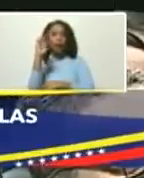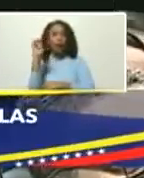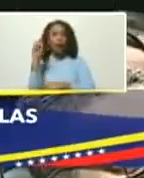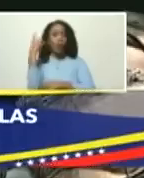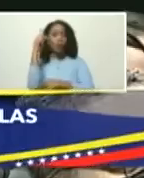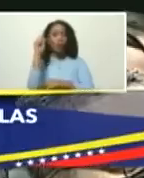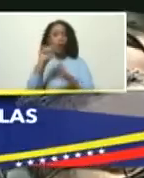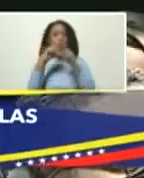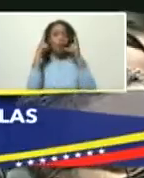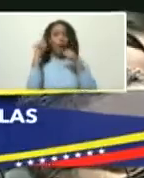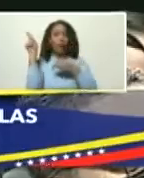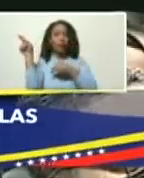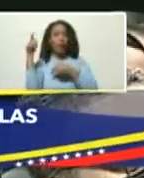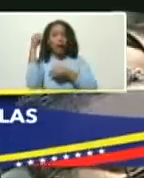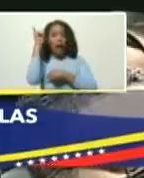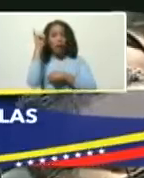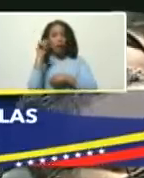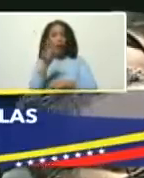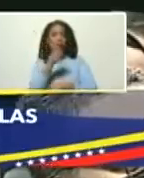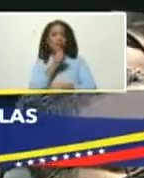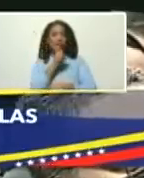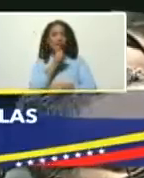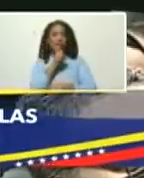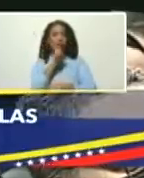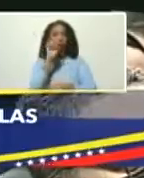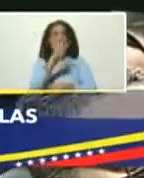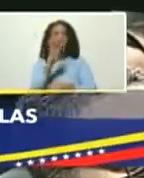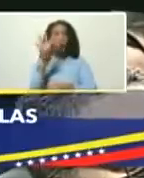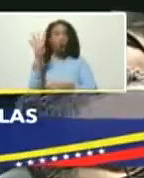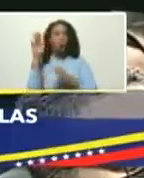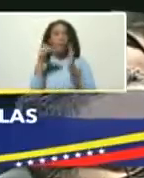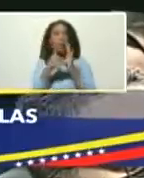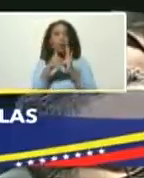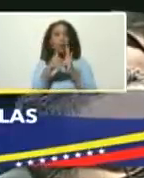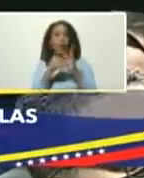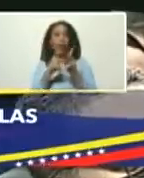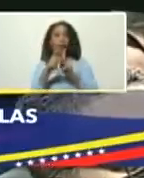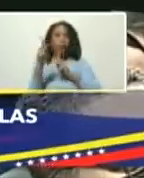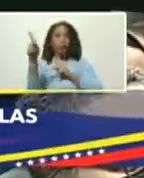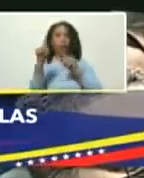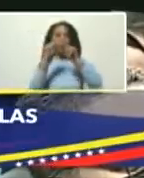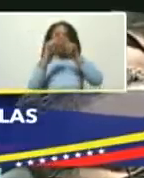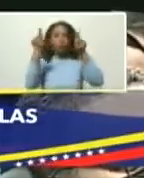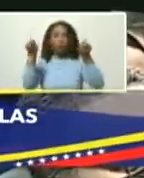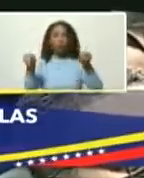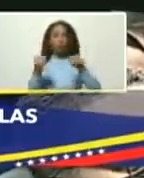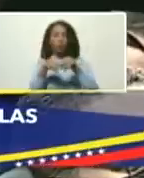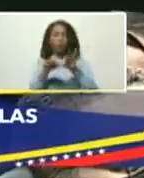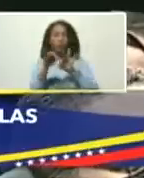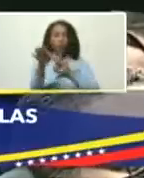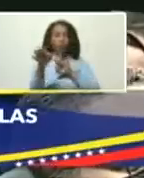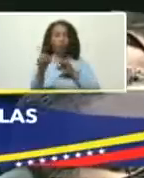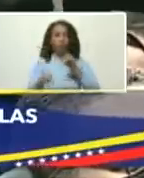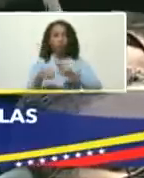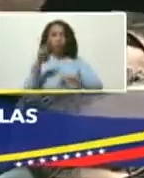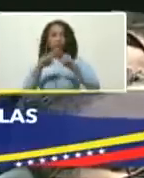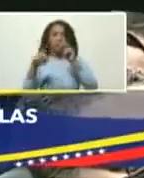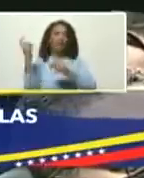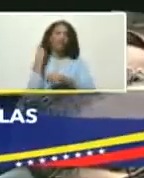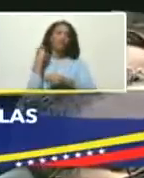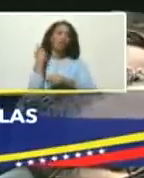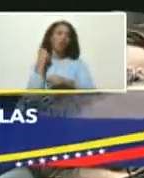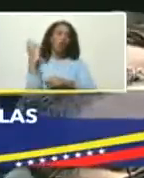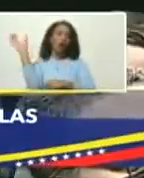un complejo de 44 mil metros cuadrados de construcción que es la antigua almacenadora